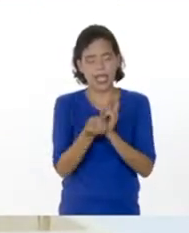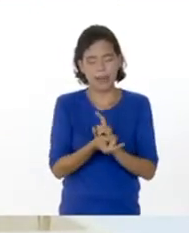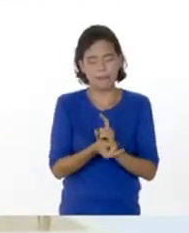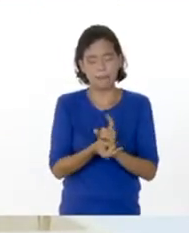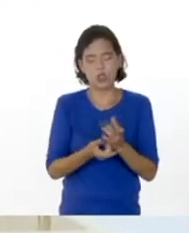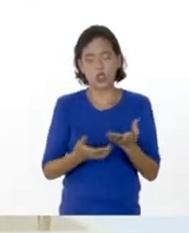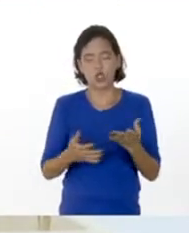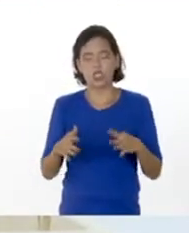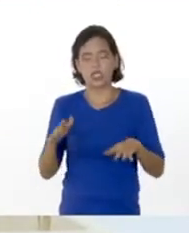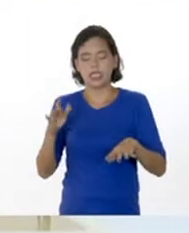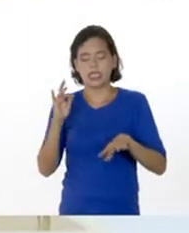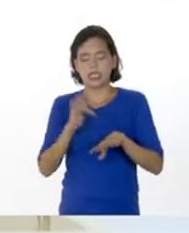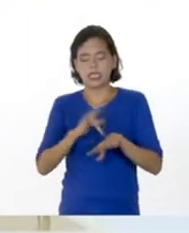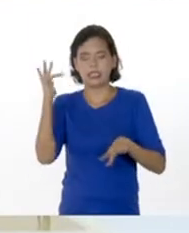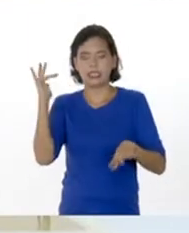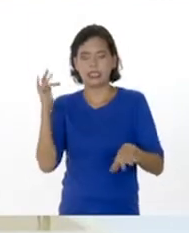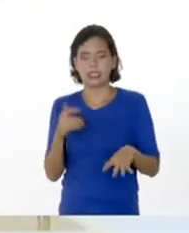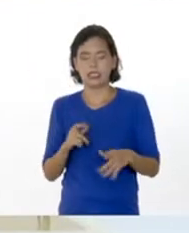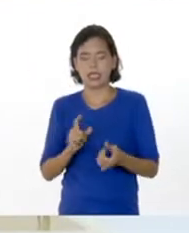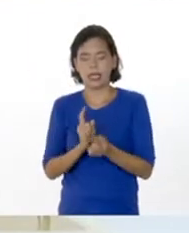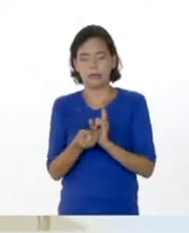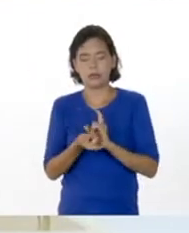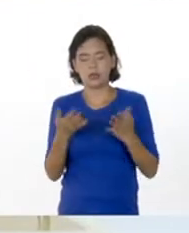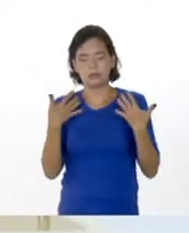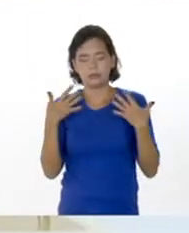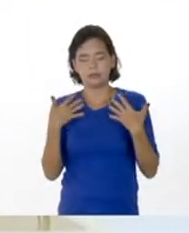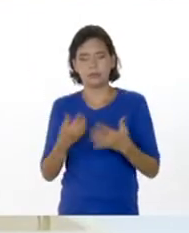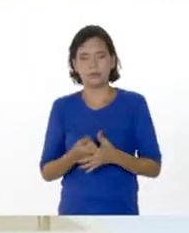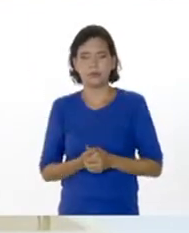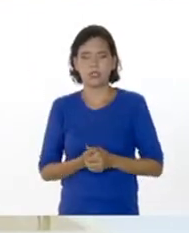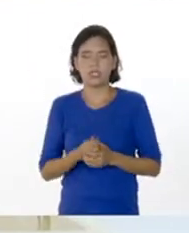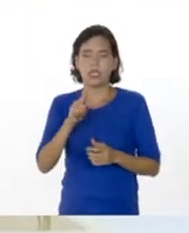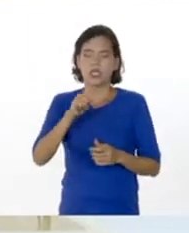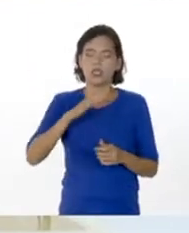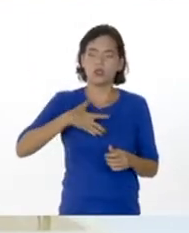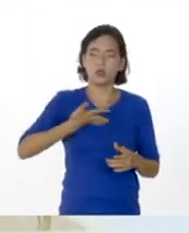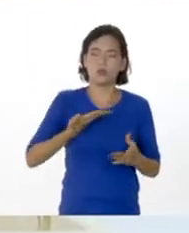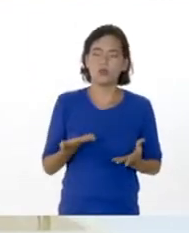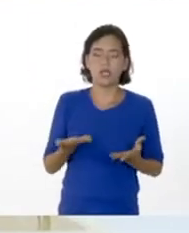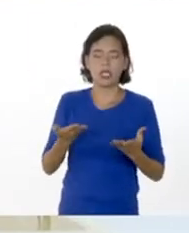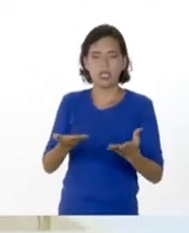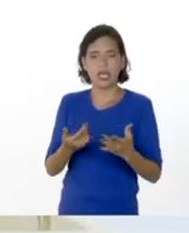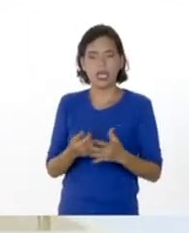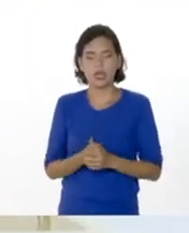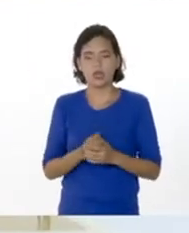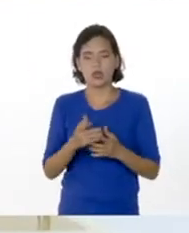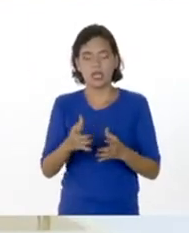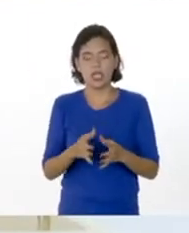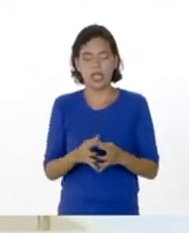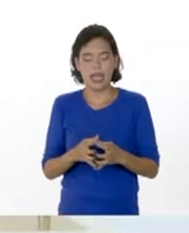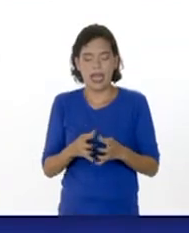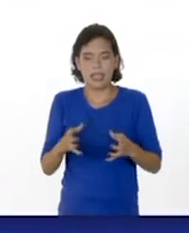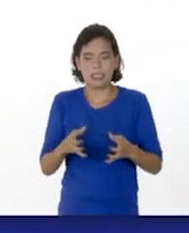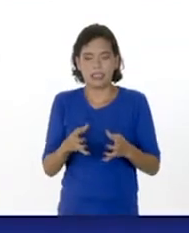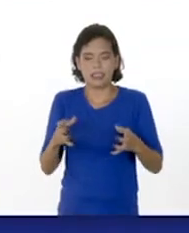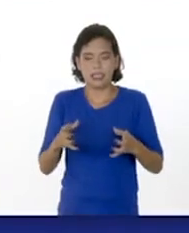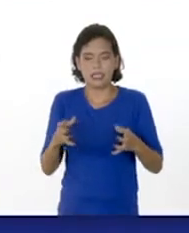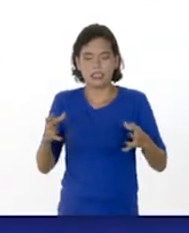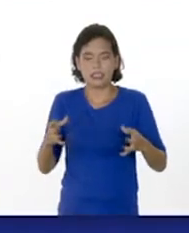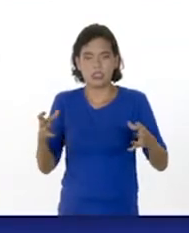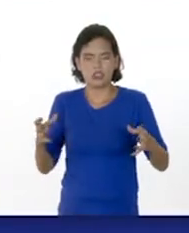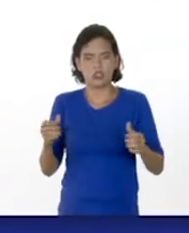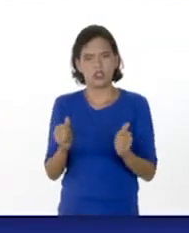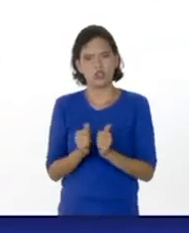cambios a nivel del incremento de calor, esto nos puede dar lo que es la dilatación de los